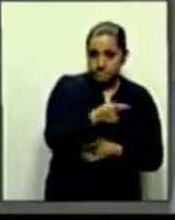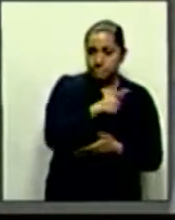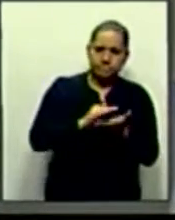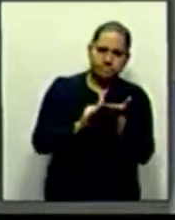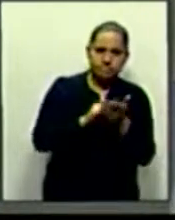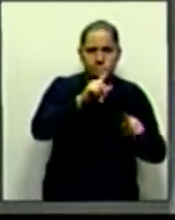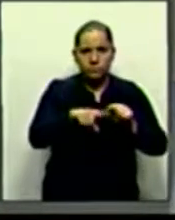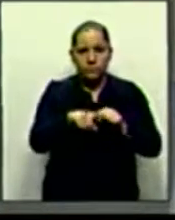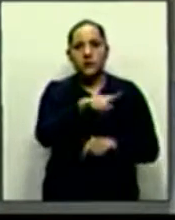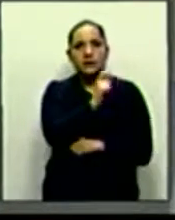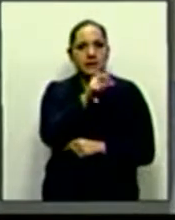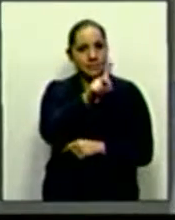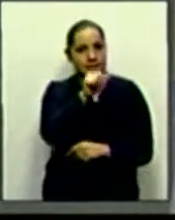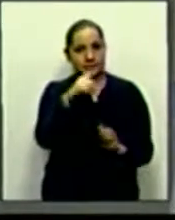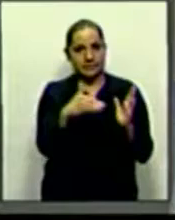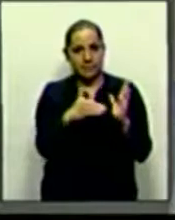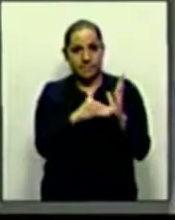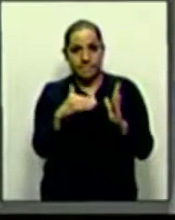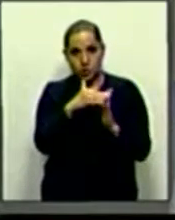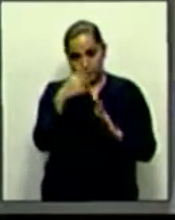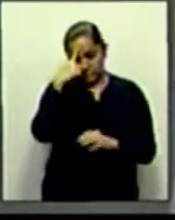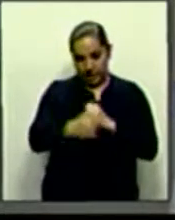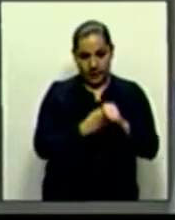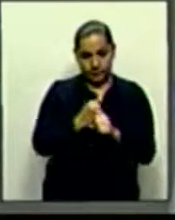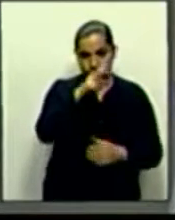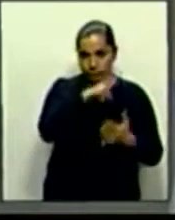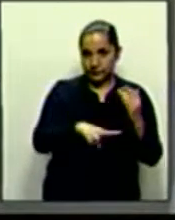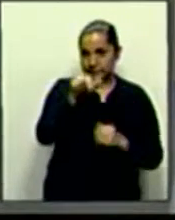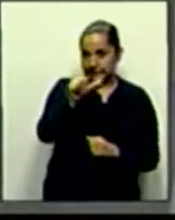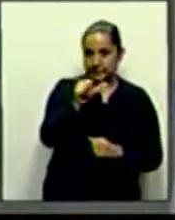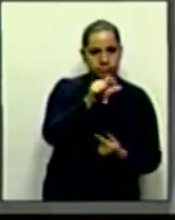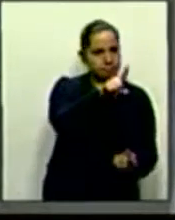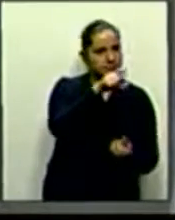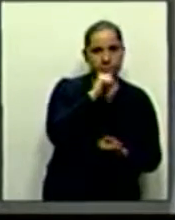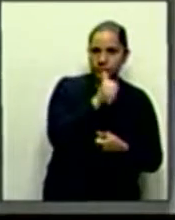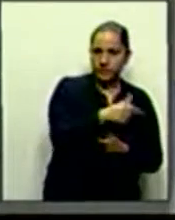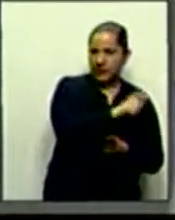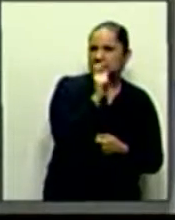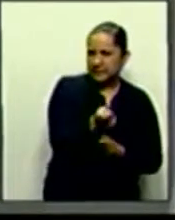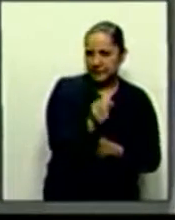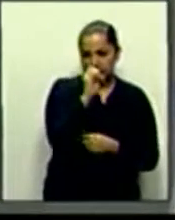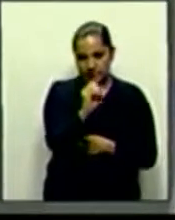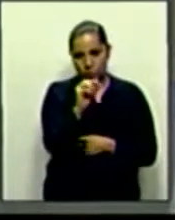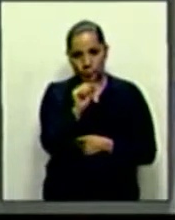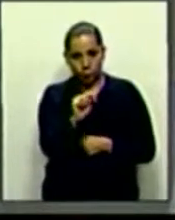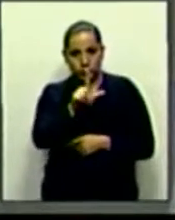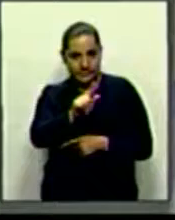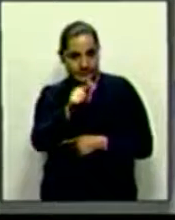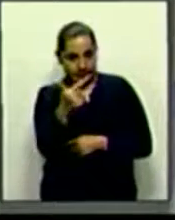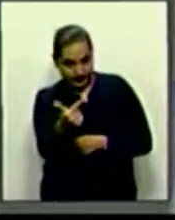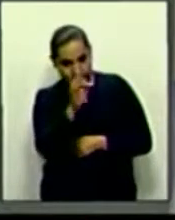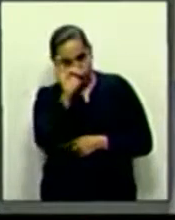36 mil millones en el 2016, lo que significa 0.77%